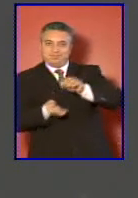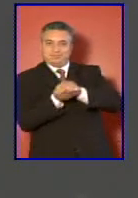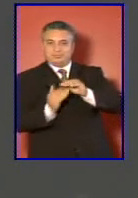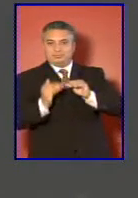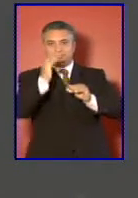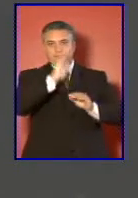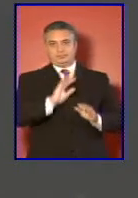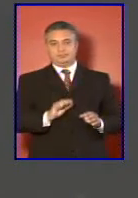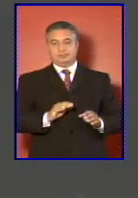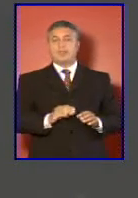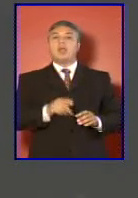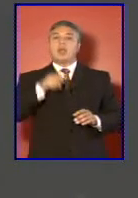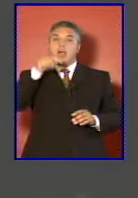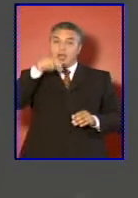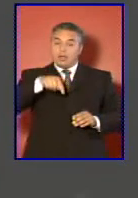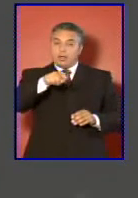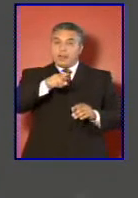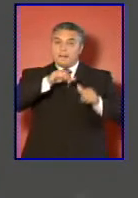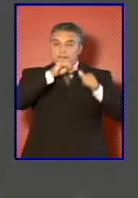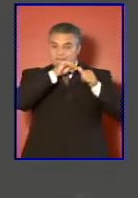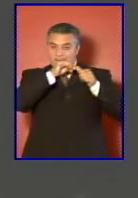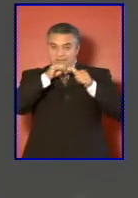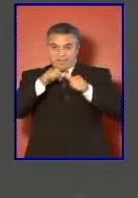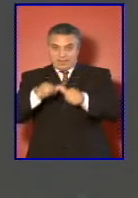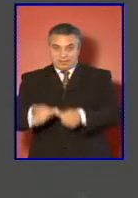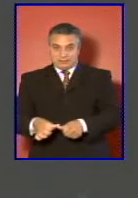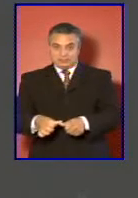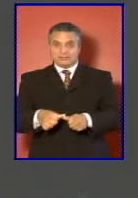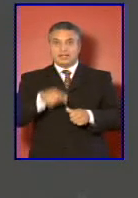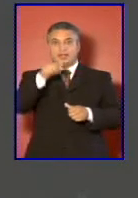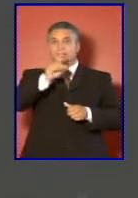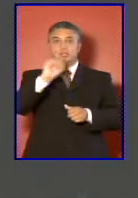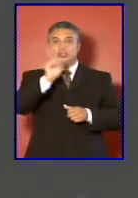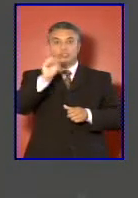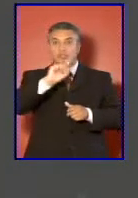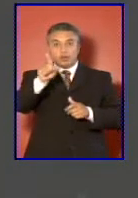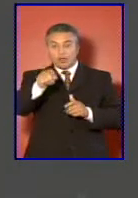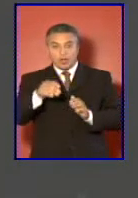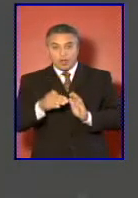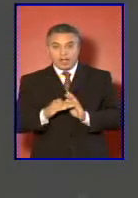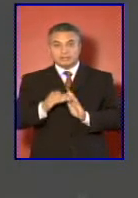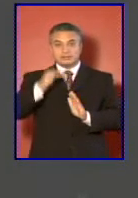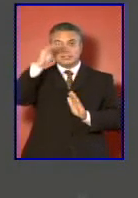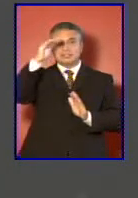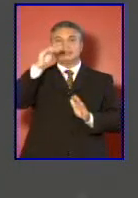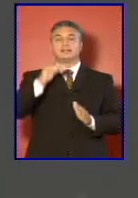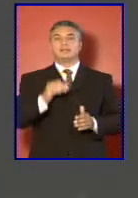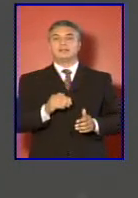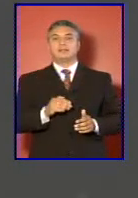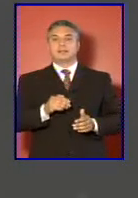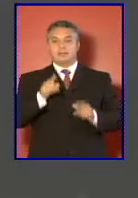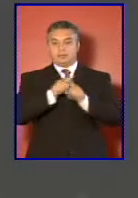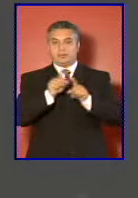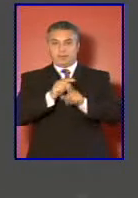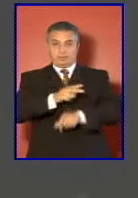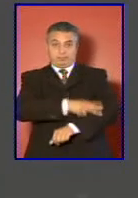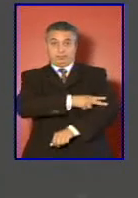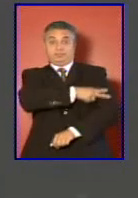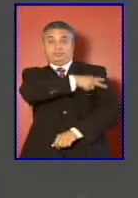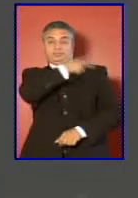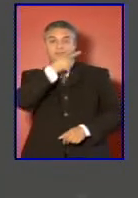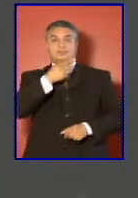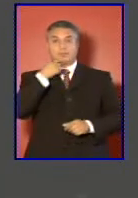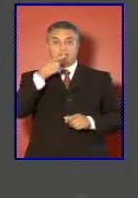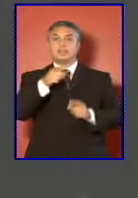permanencia en los grados superiores para los que no ascienden en la medida que sean